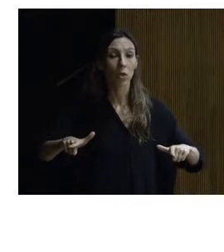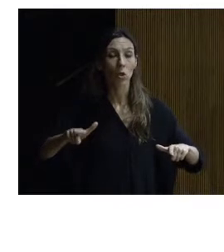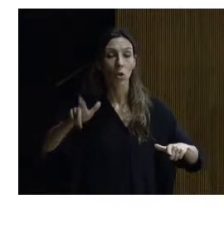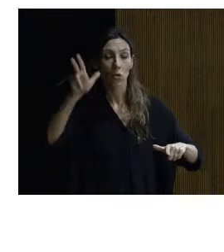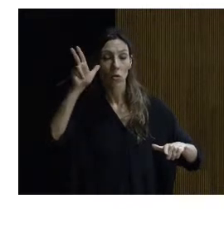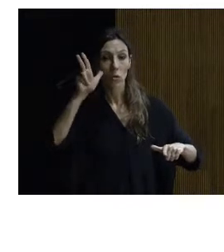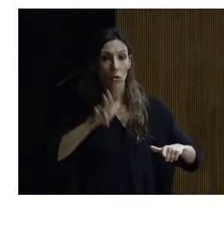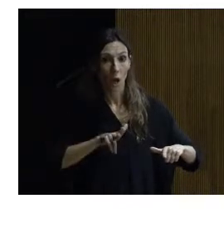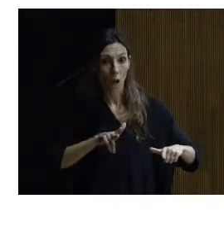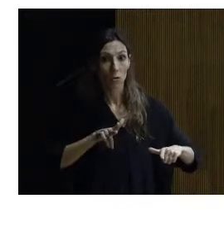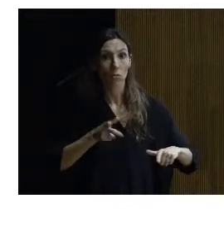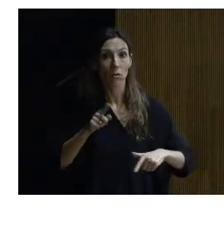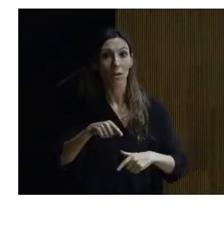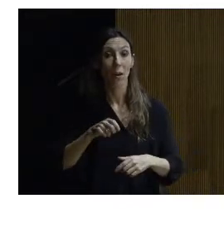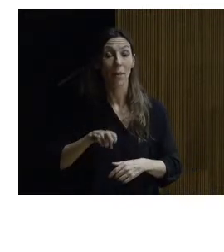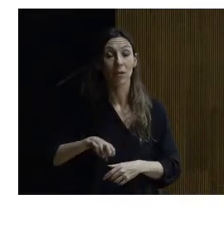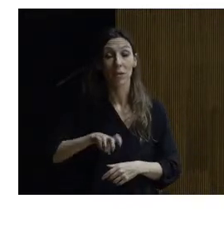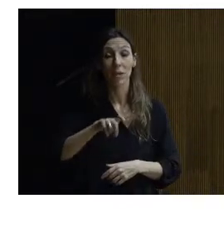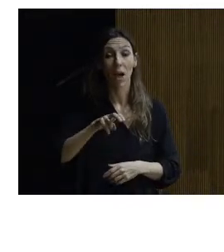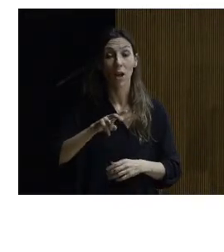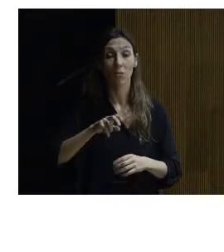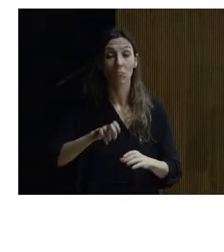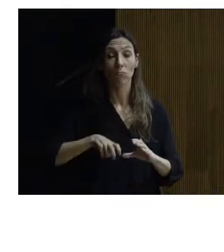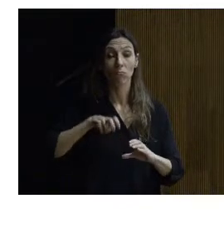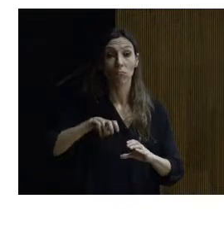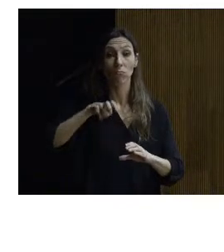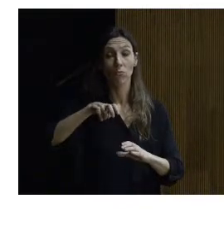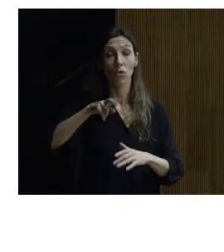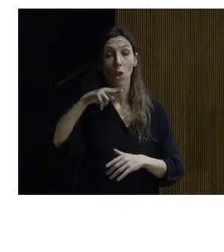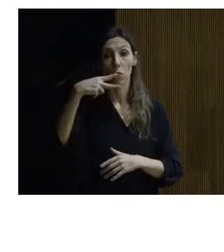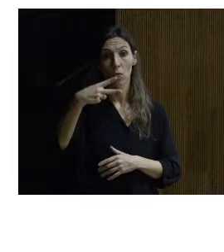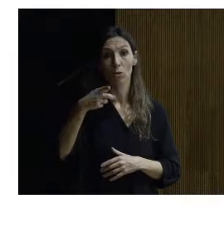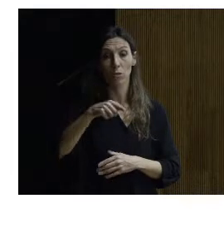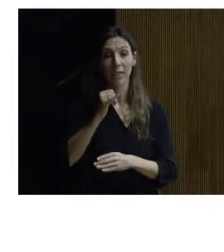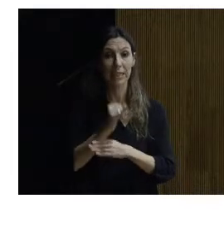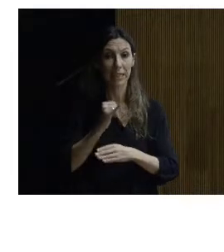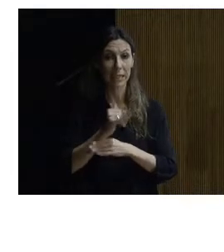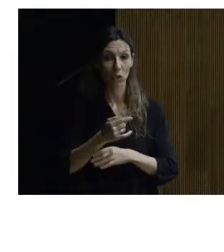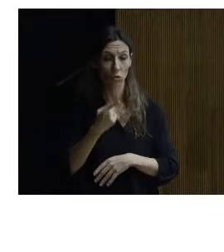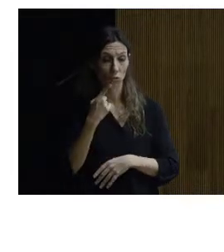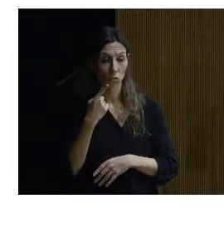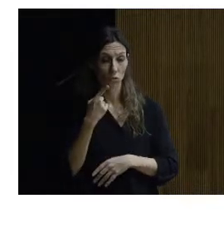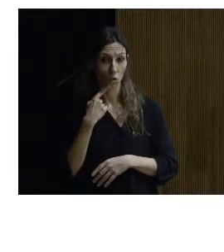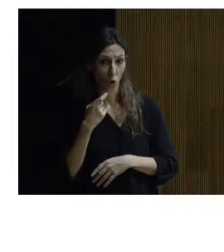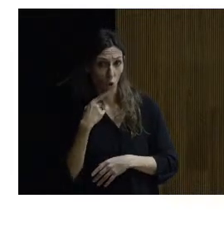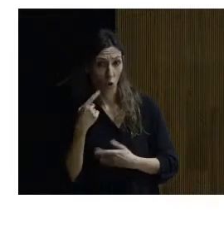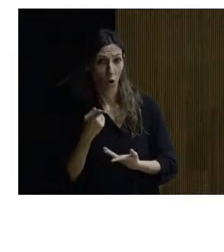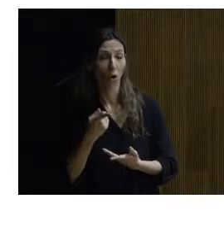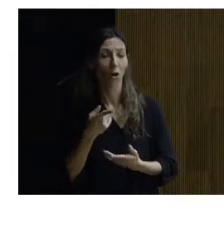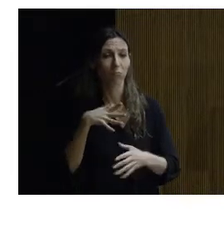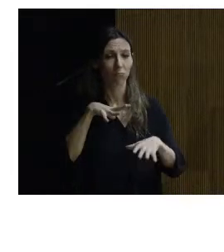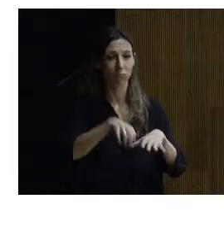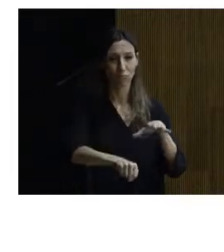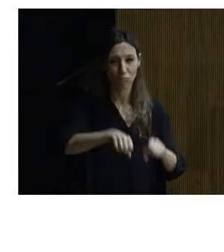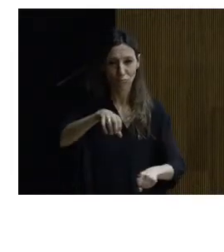que primero tenemos este par de peldaños veis que incluso en el instituto Eduardo Torroja el vehículo se ha apoderado absolutamente de